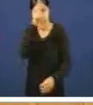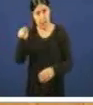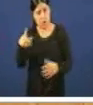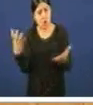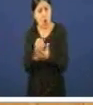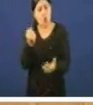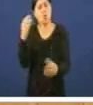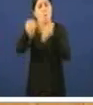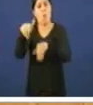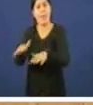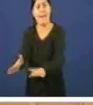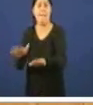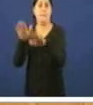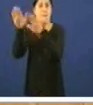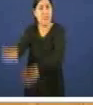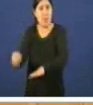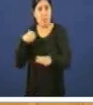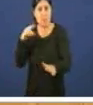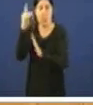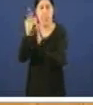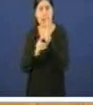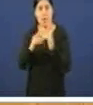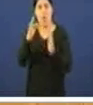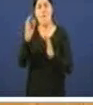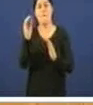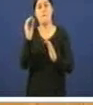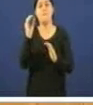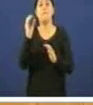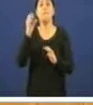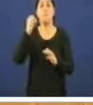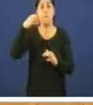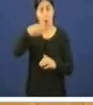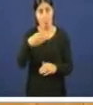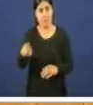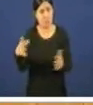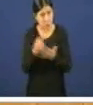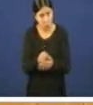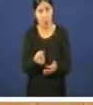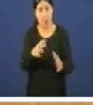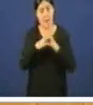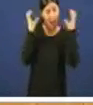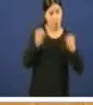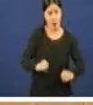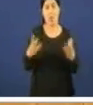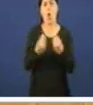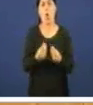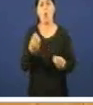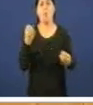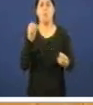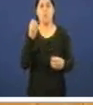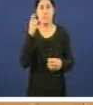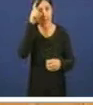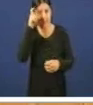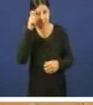a favor da convalidación do primeiro decreto do FROB pactaron co Partido Socialista con Zapatero a reforma da Lorca